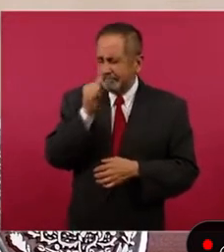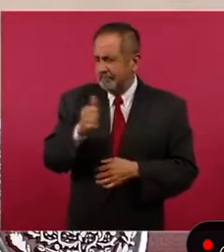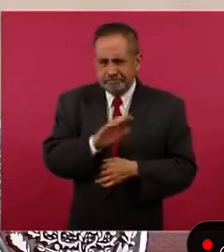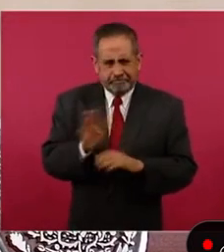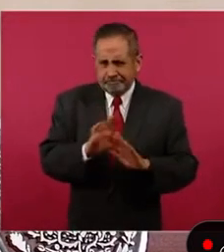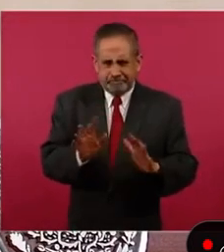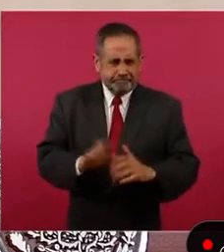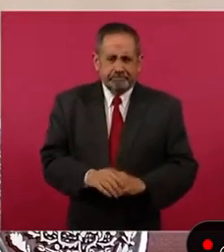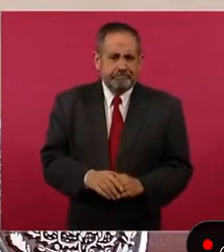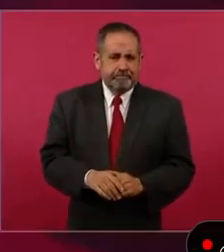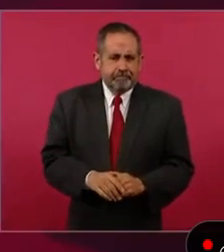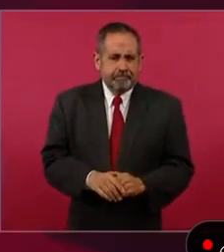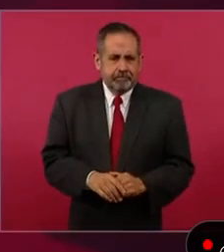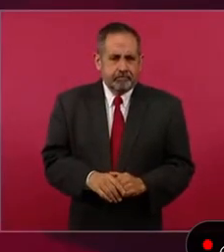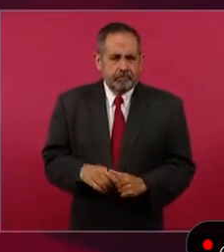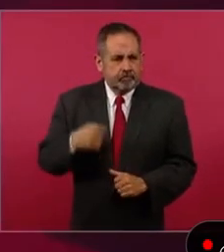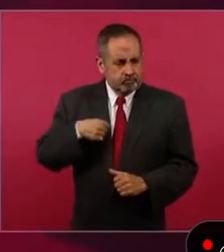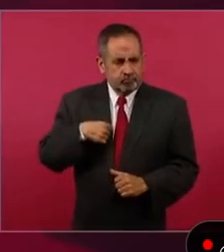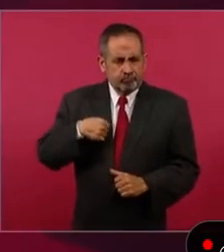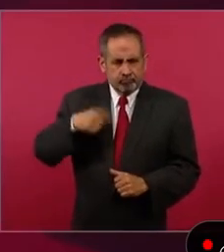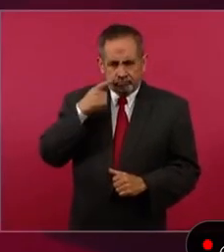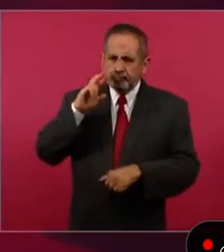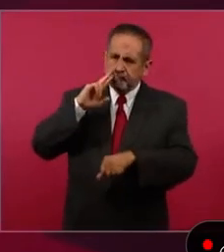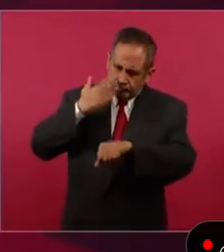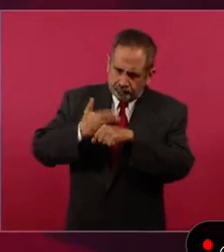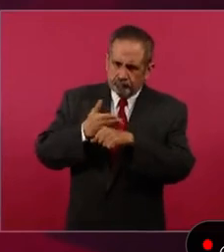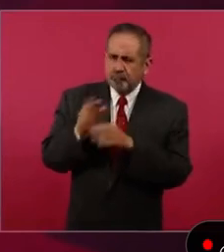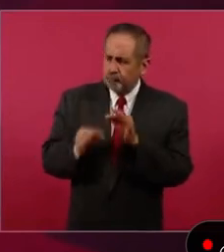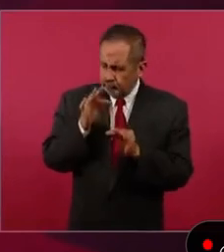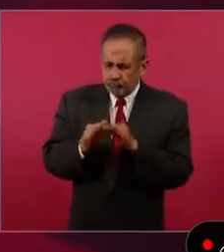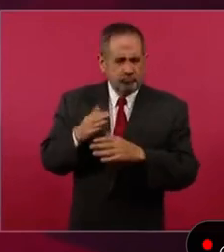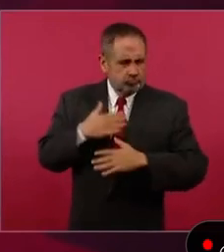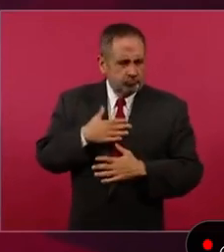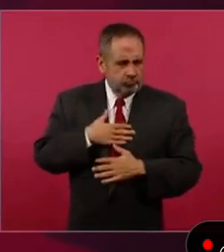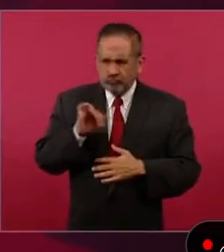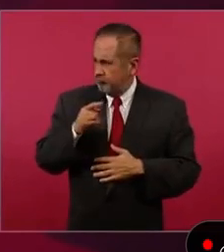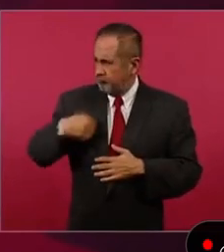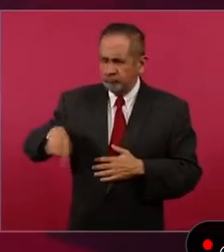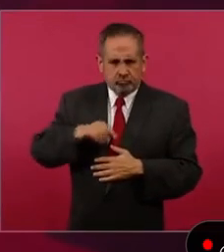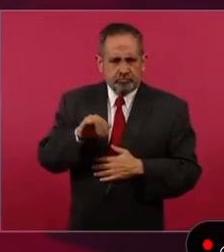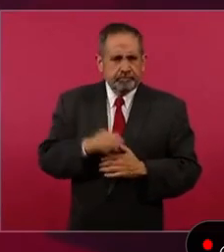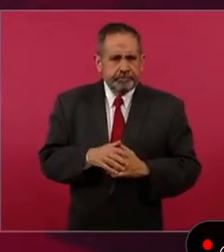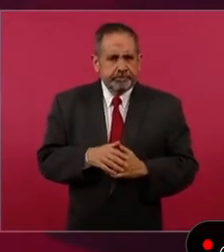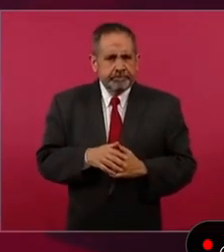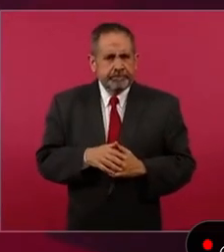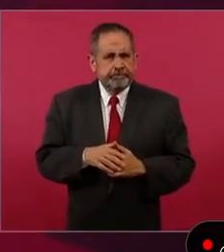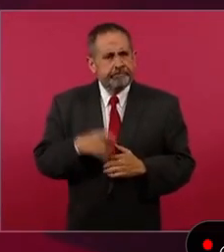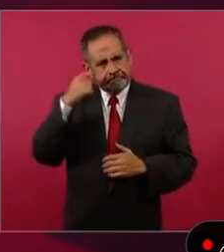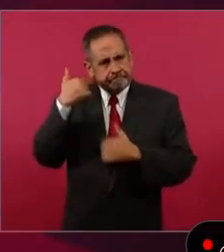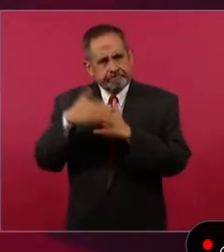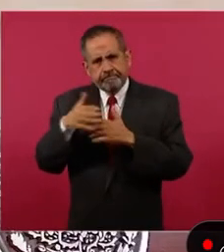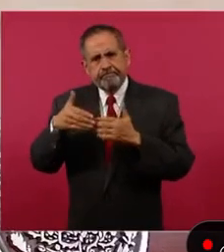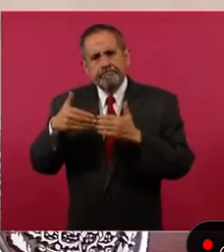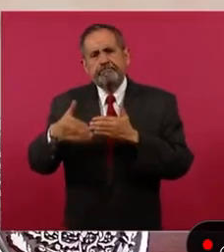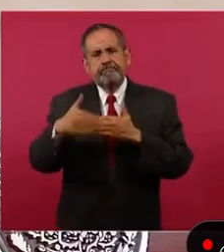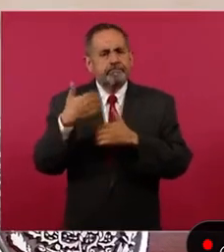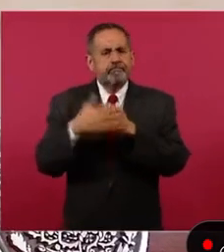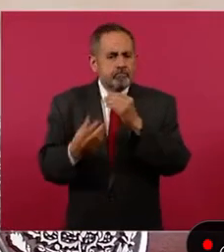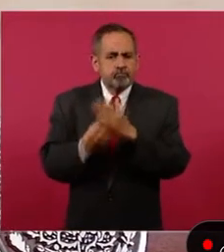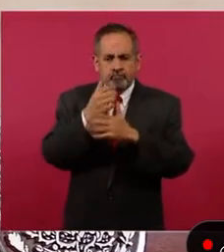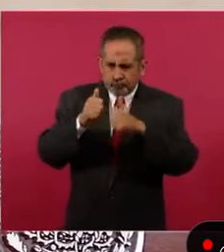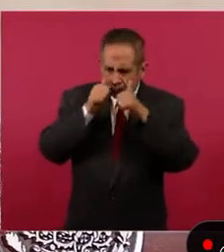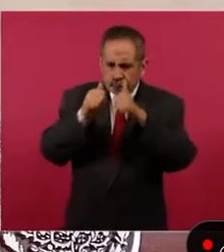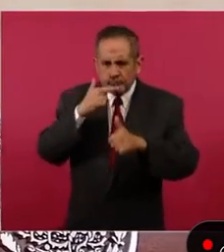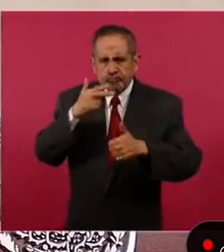actuamos de manera responsable, que vamos hacia una mejor